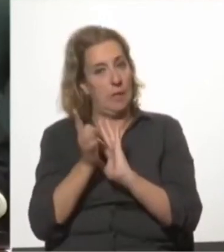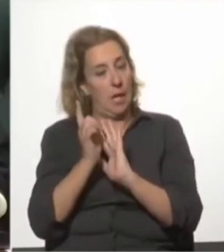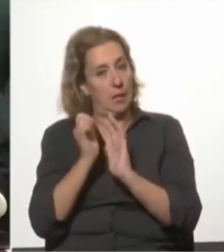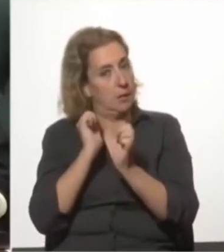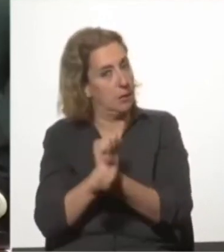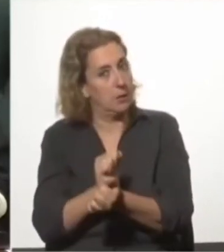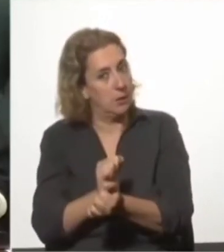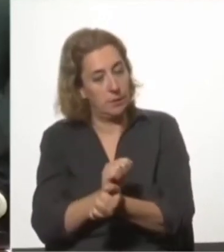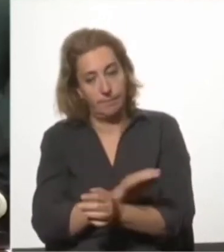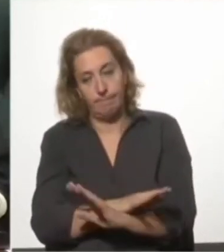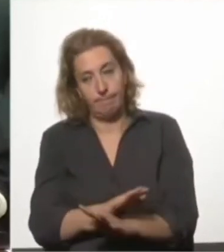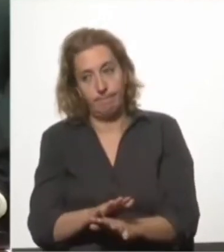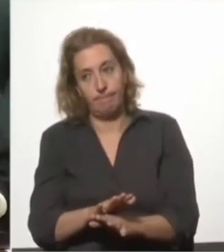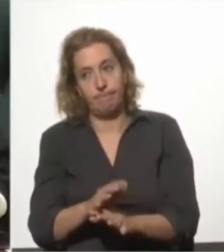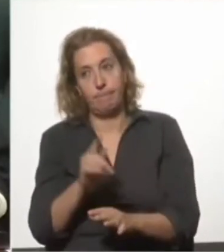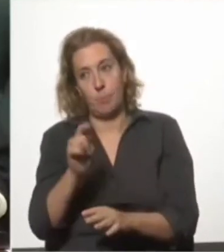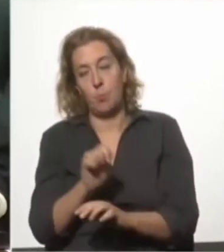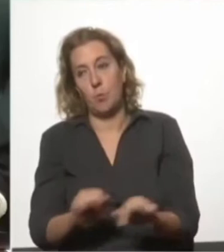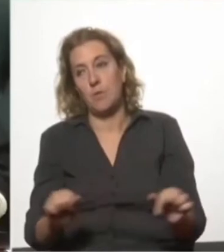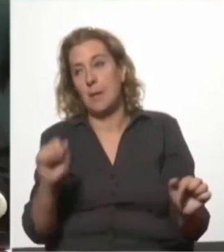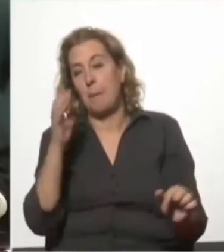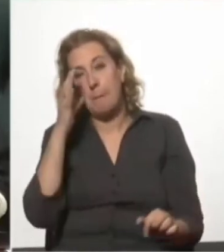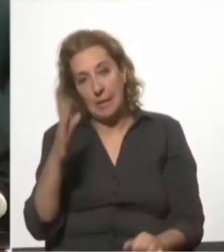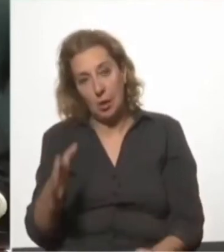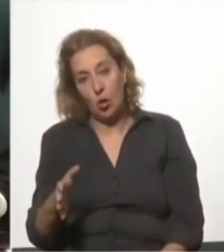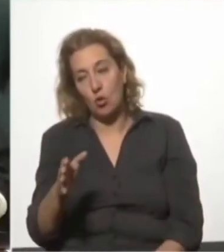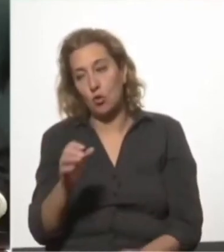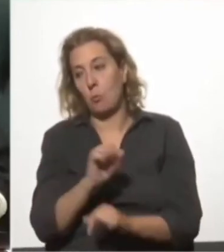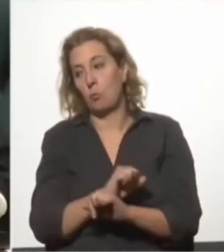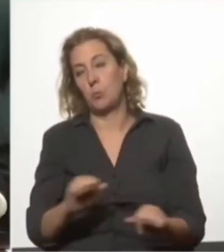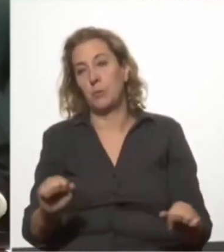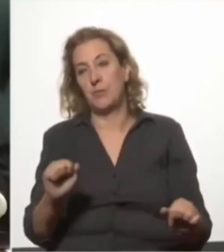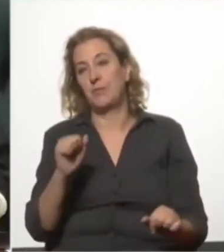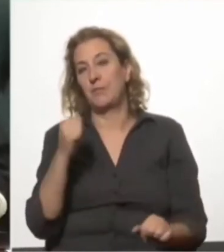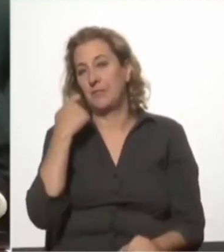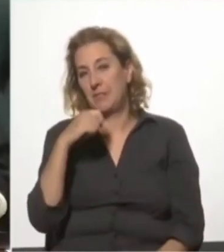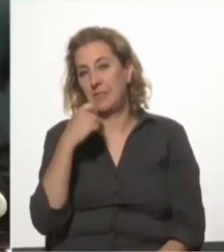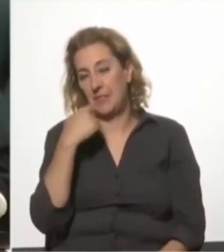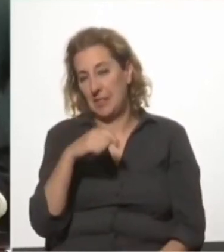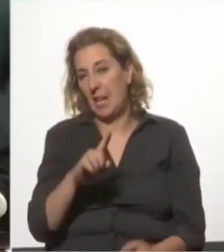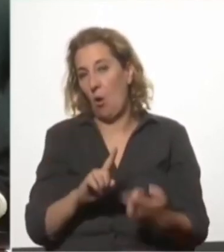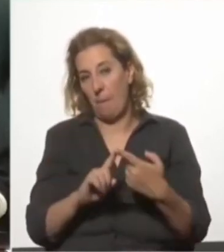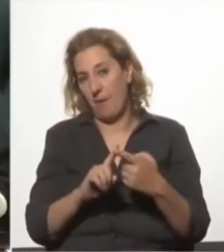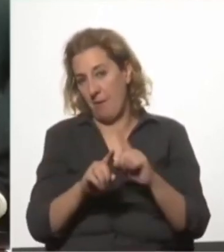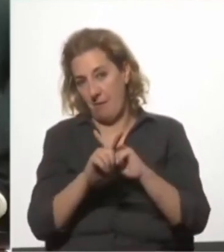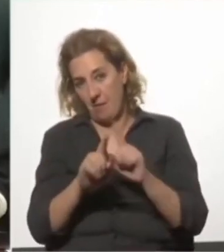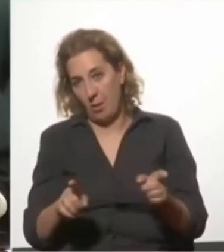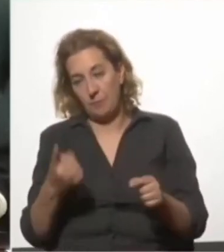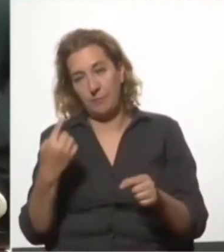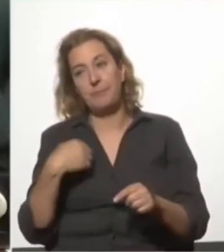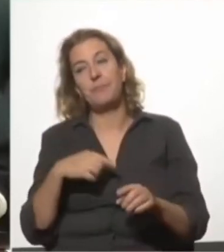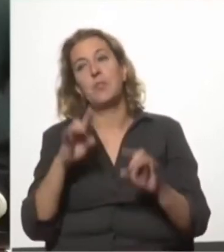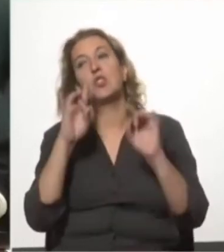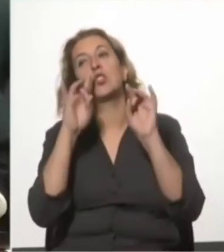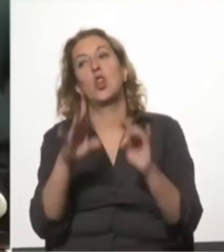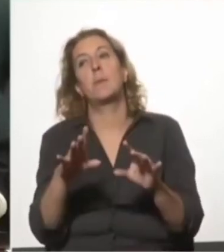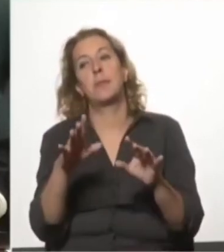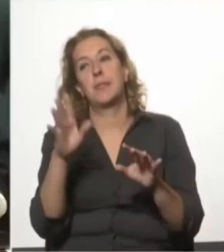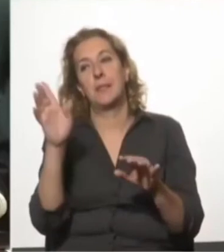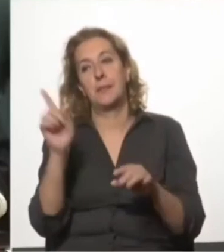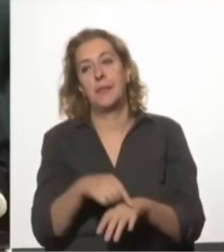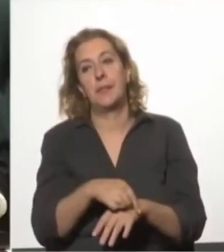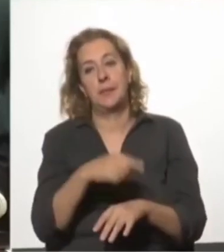puede llegar a ser muy peligroso, muy inconveniente y que solo le va a traer problemas a quienes